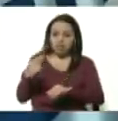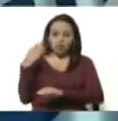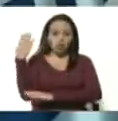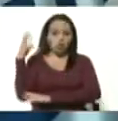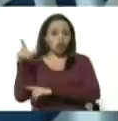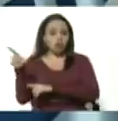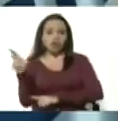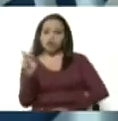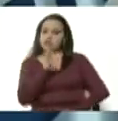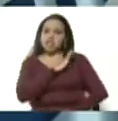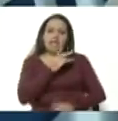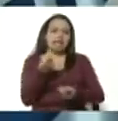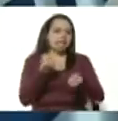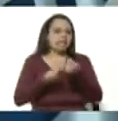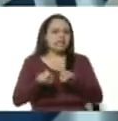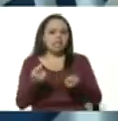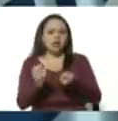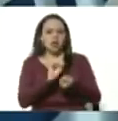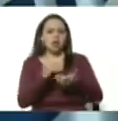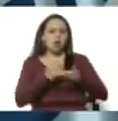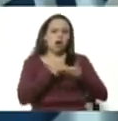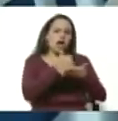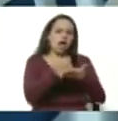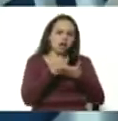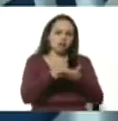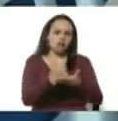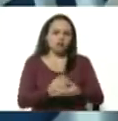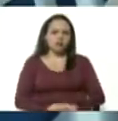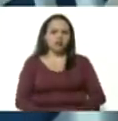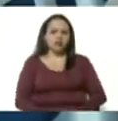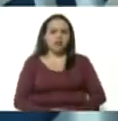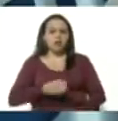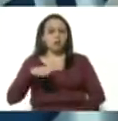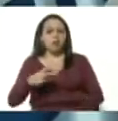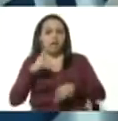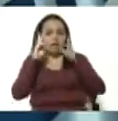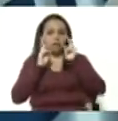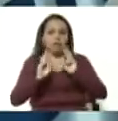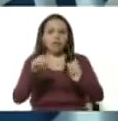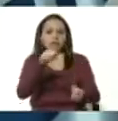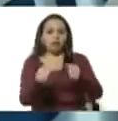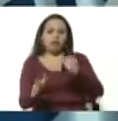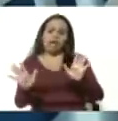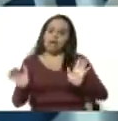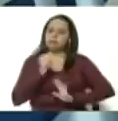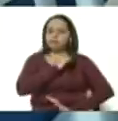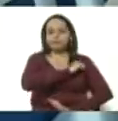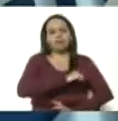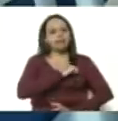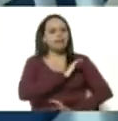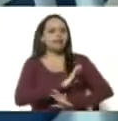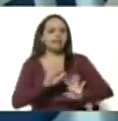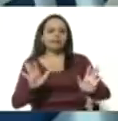como no tenían el dinero o el presupuesto para desinfectar esos transportes bueno lamentablemente